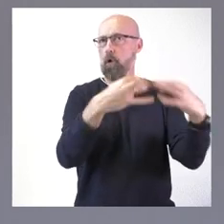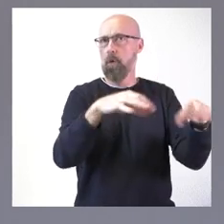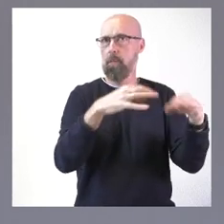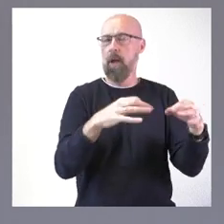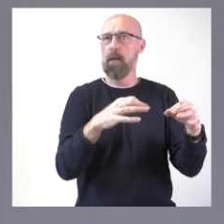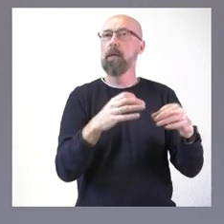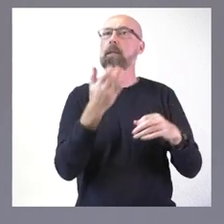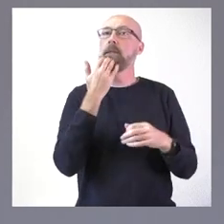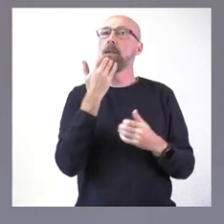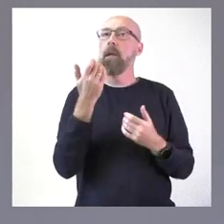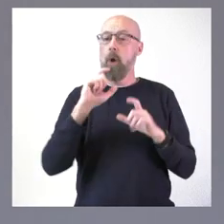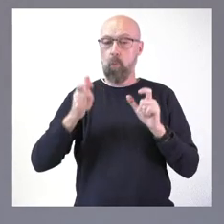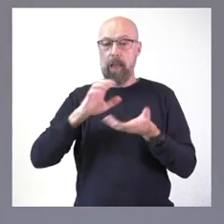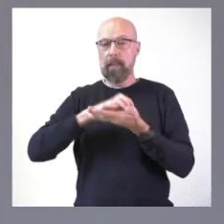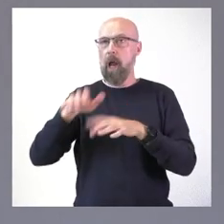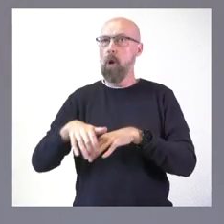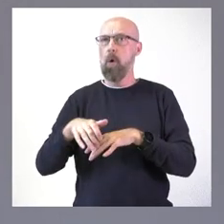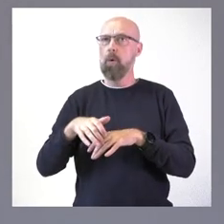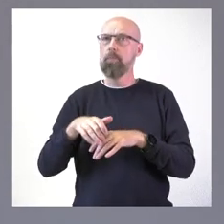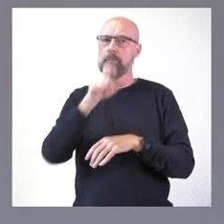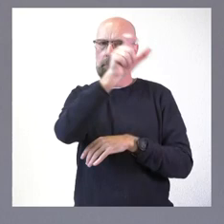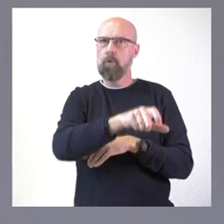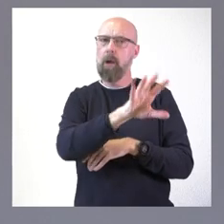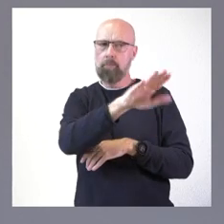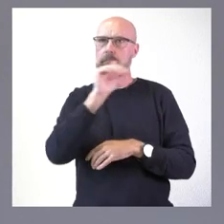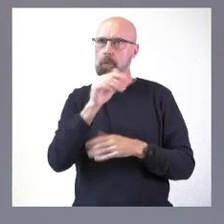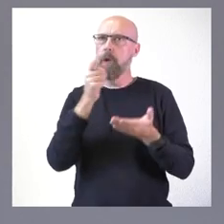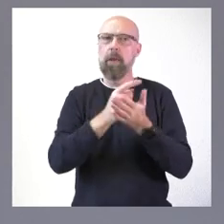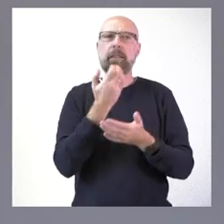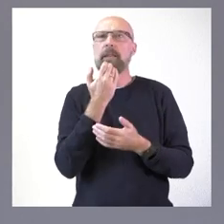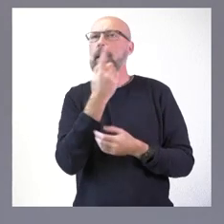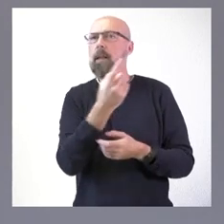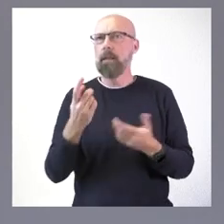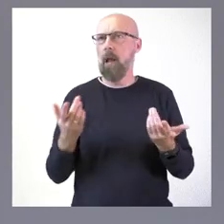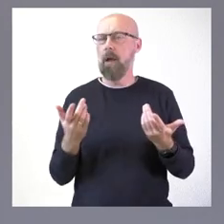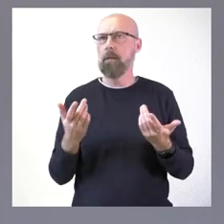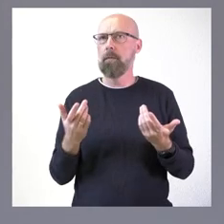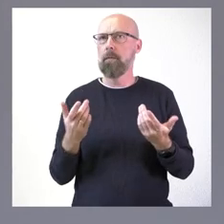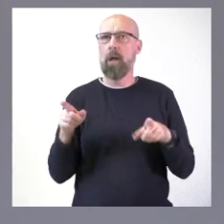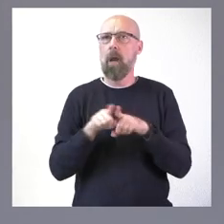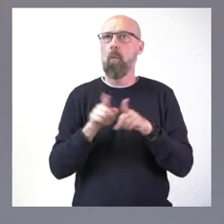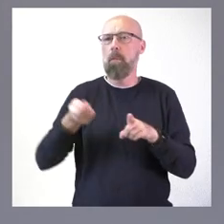supuesto, que la Junta de Castilla y León contará con él, como con todos los profesionales que forman parte de esta institución.